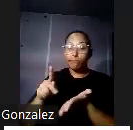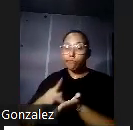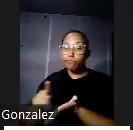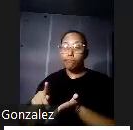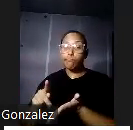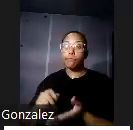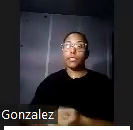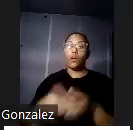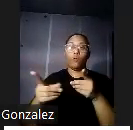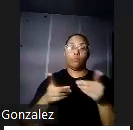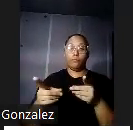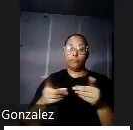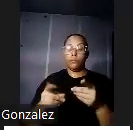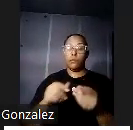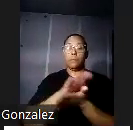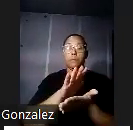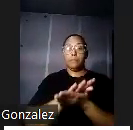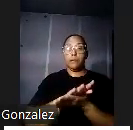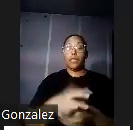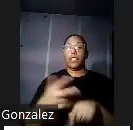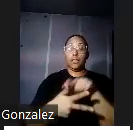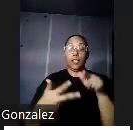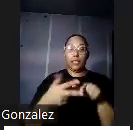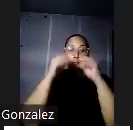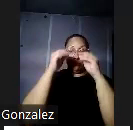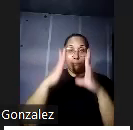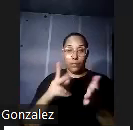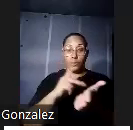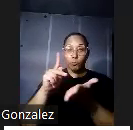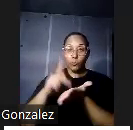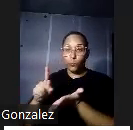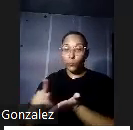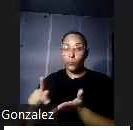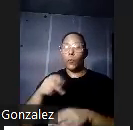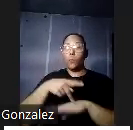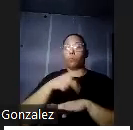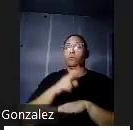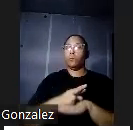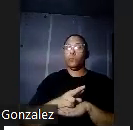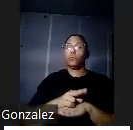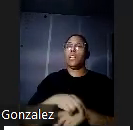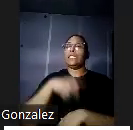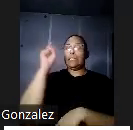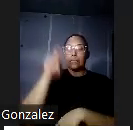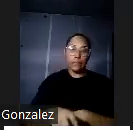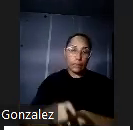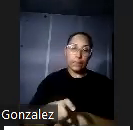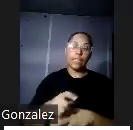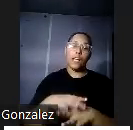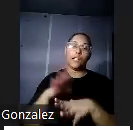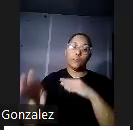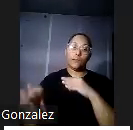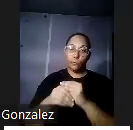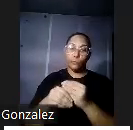un director de la escuela y tres profesores Puerto Rico debió completar el resto y construir un nuevo edificio esto se